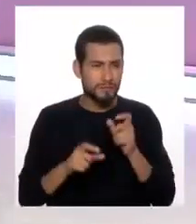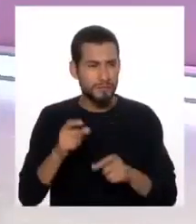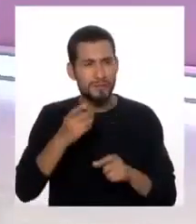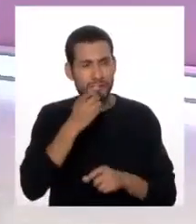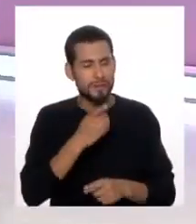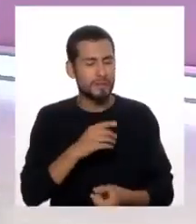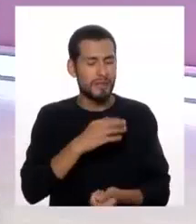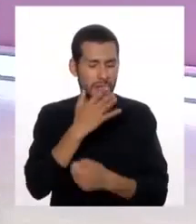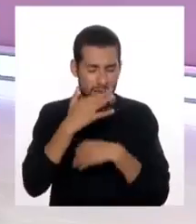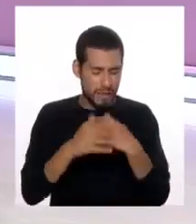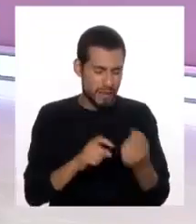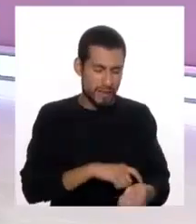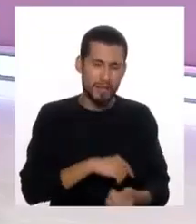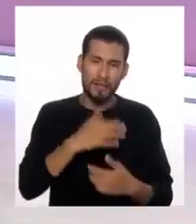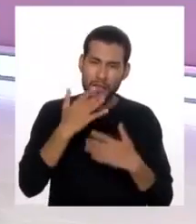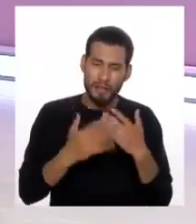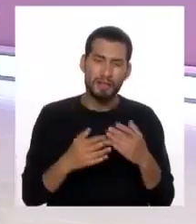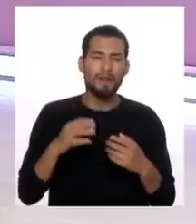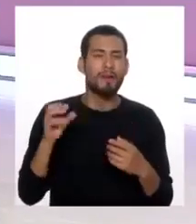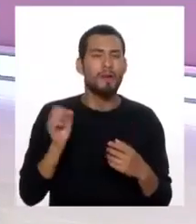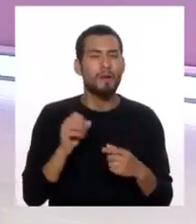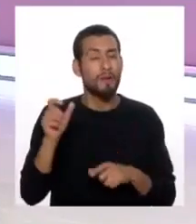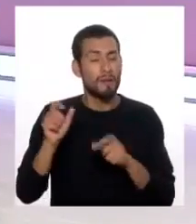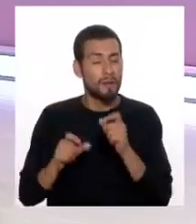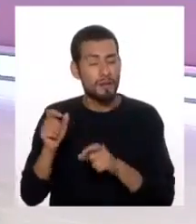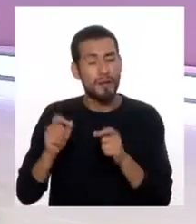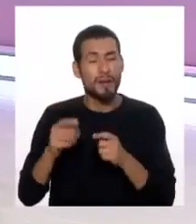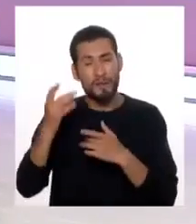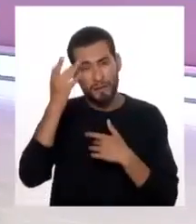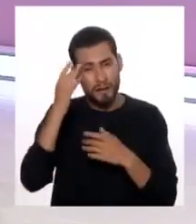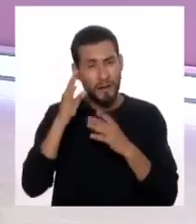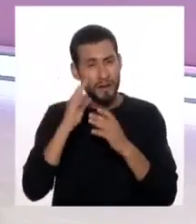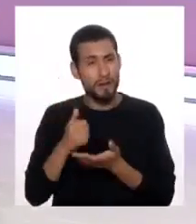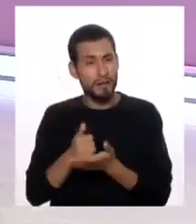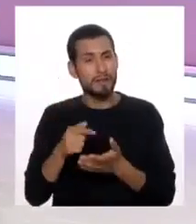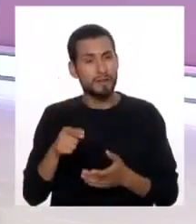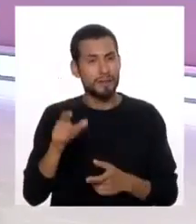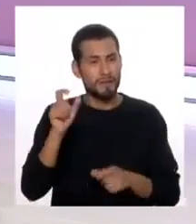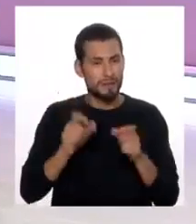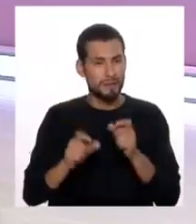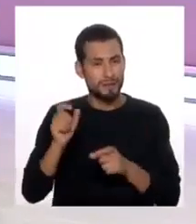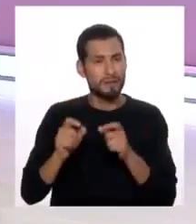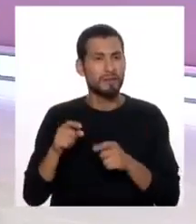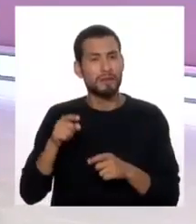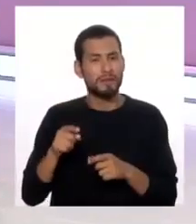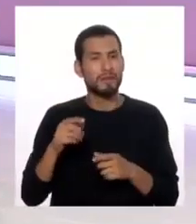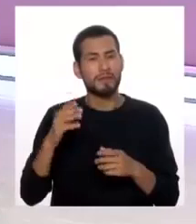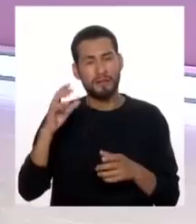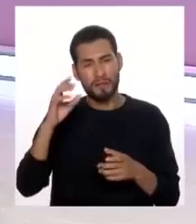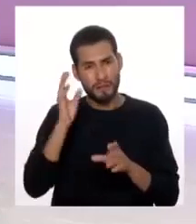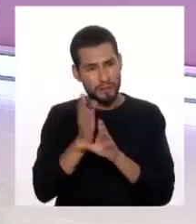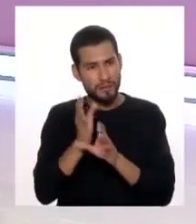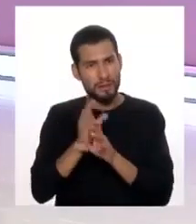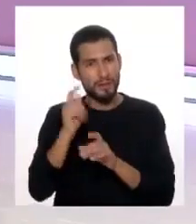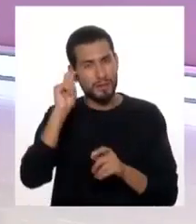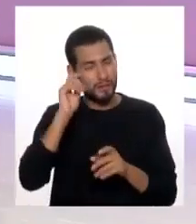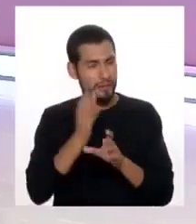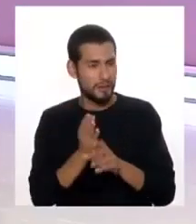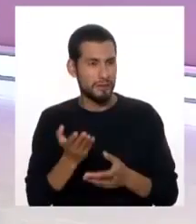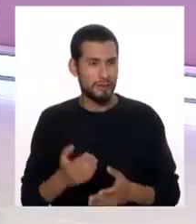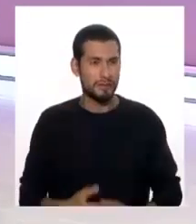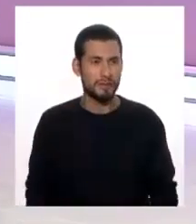pacientes con enfermedades realmente que necesitaban asistencia. Y una de ellas es las pacientes con también psicología o psiquiatría.